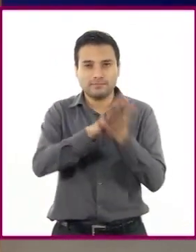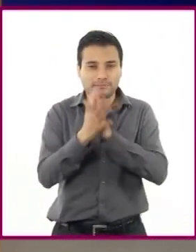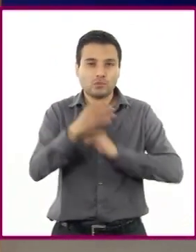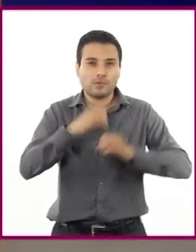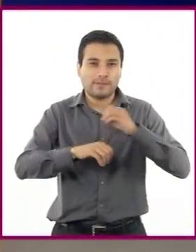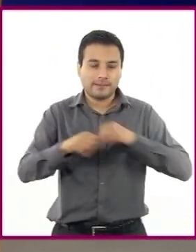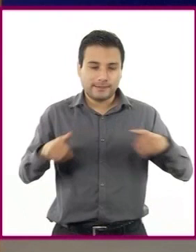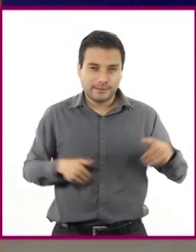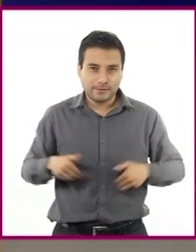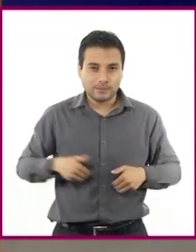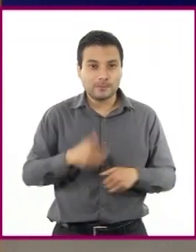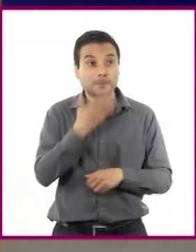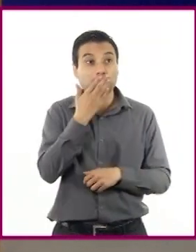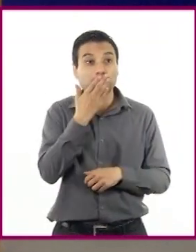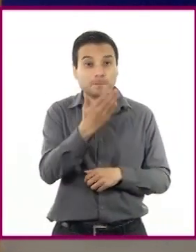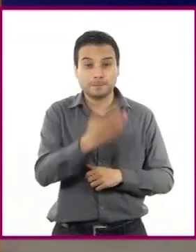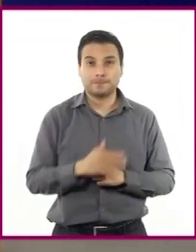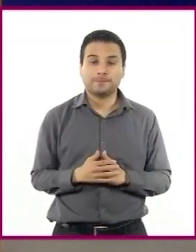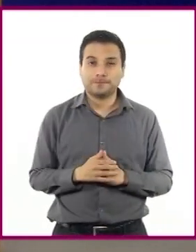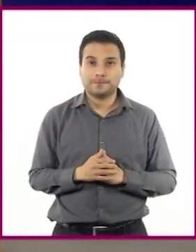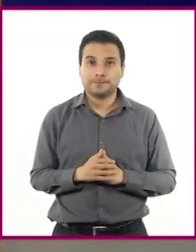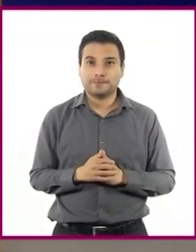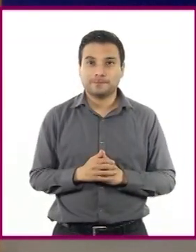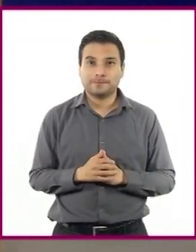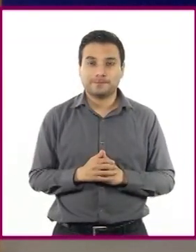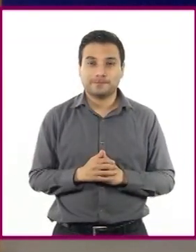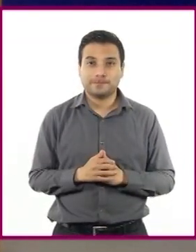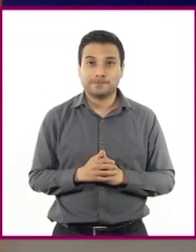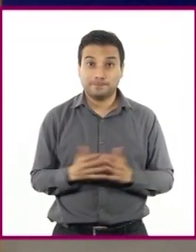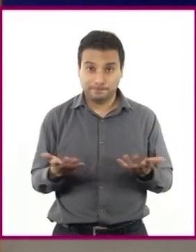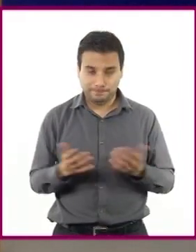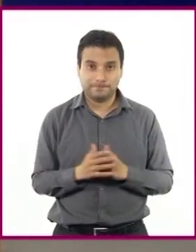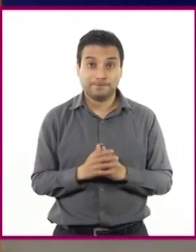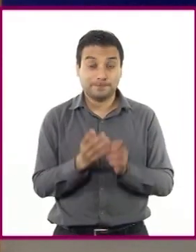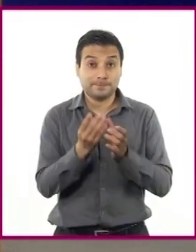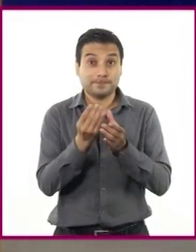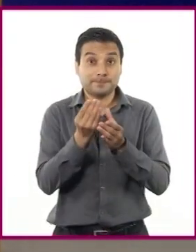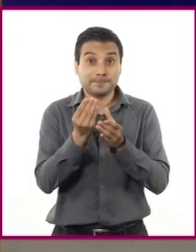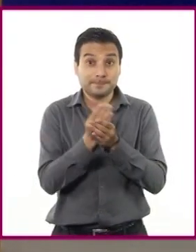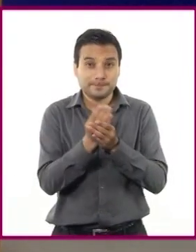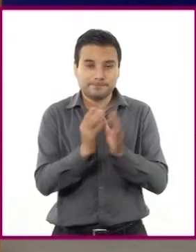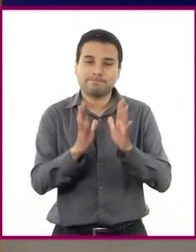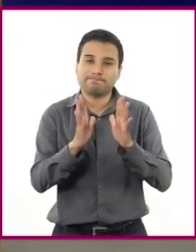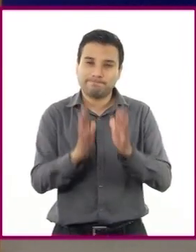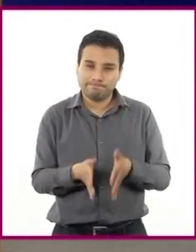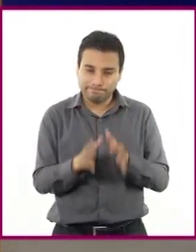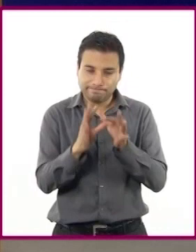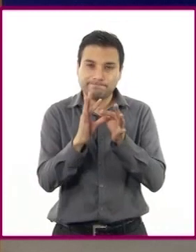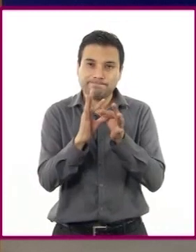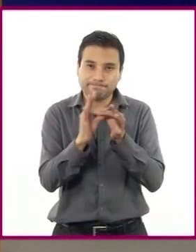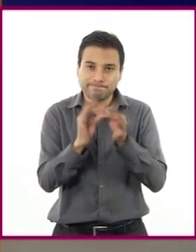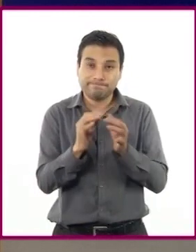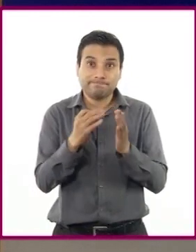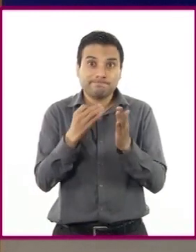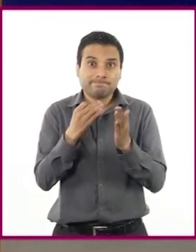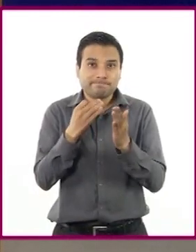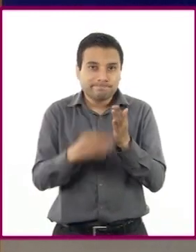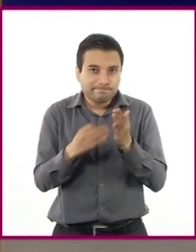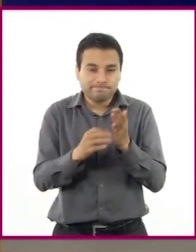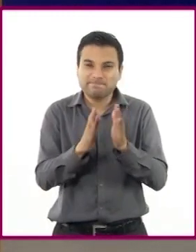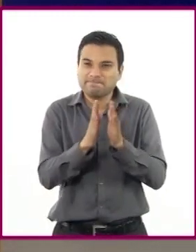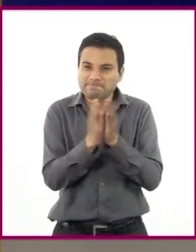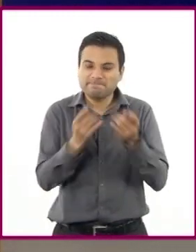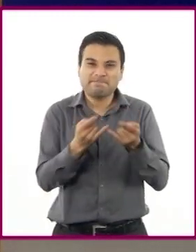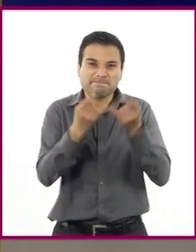Esa es la actitud. Como pudimos repasar, a lo largo de esta sesión hay todo un mundo por descubrir en la literatura.